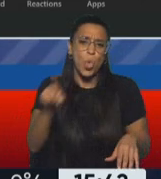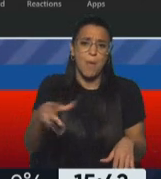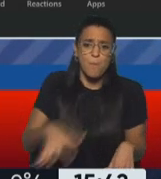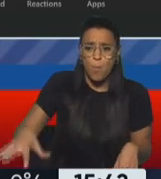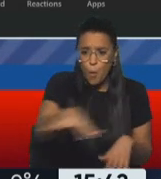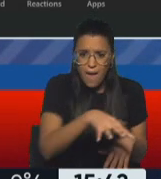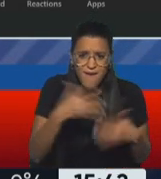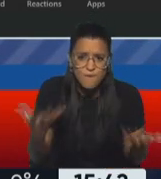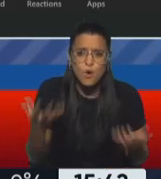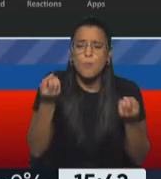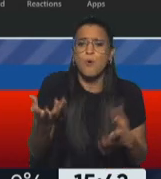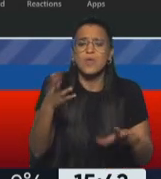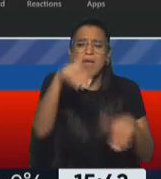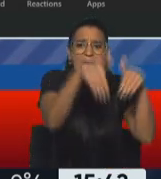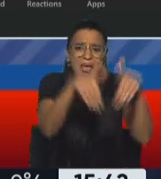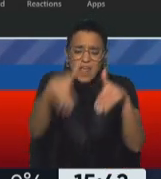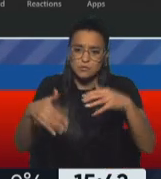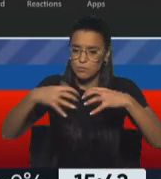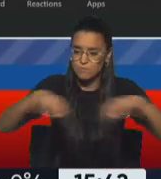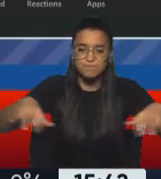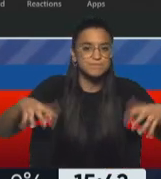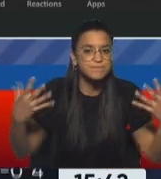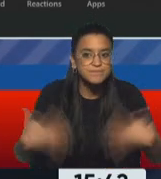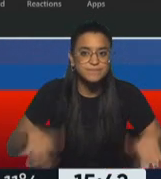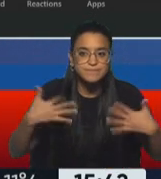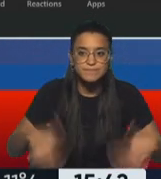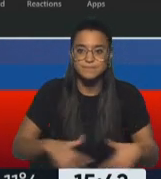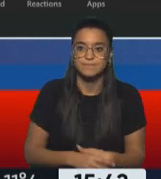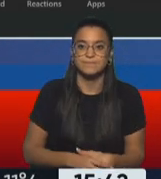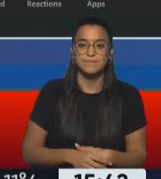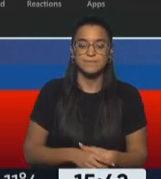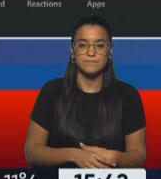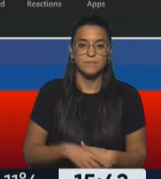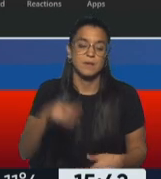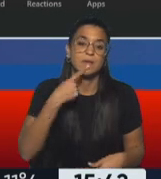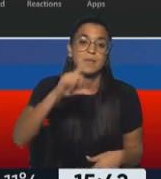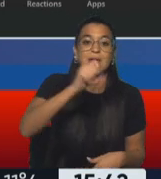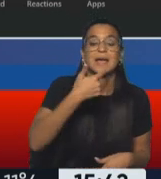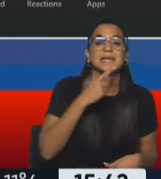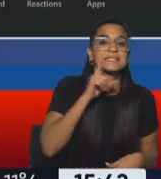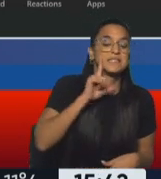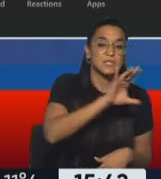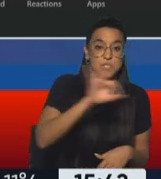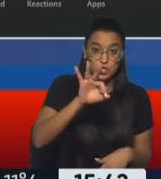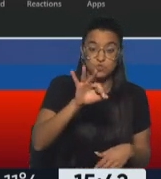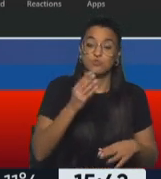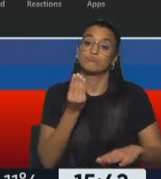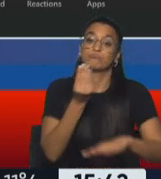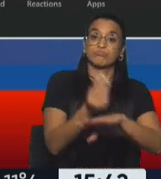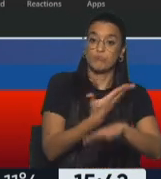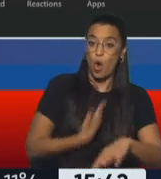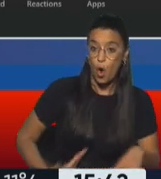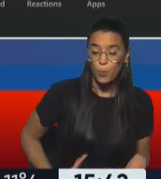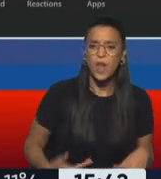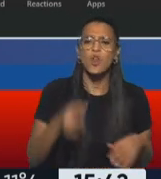Después de una elección tan dividida como fue la que llevó a Pedro Castillo finalmente al gobierno,